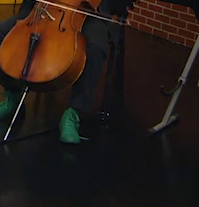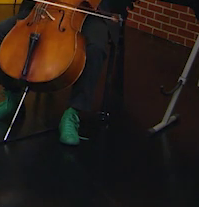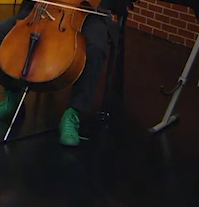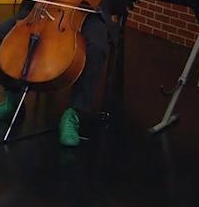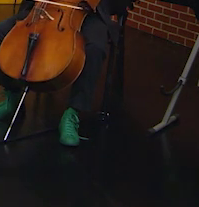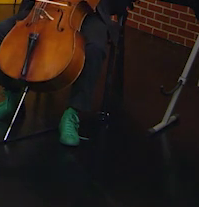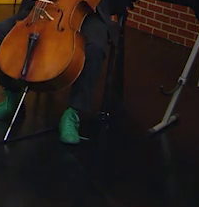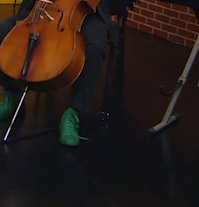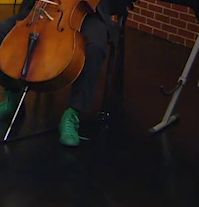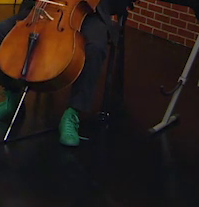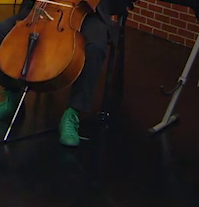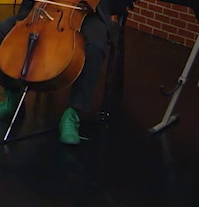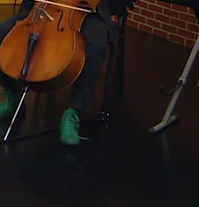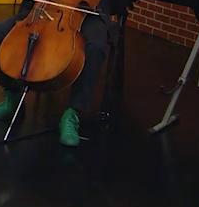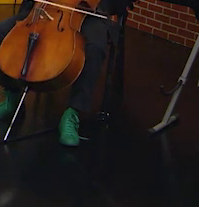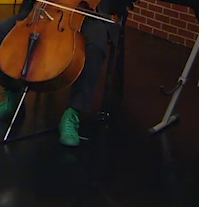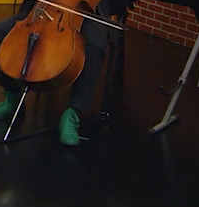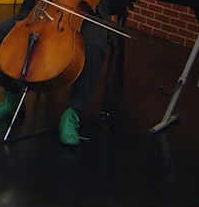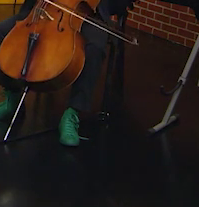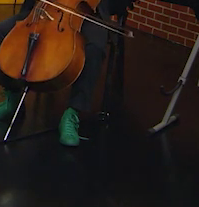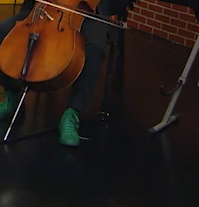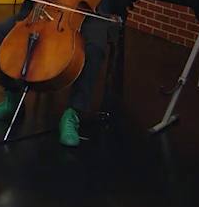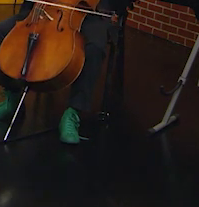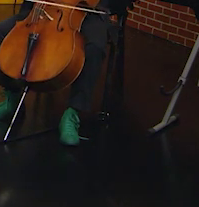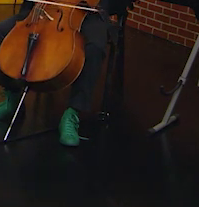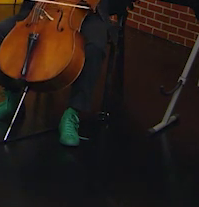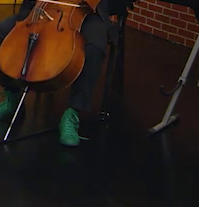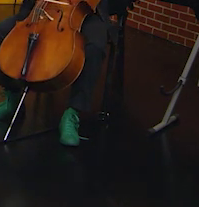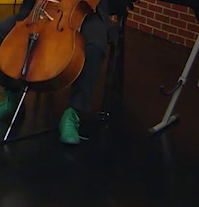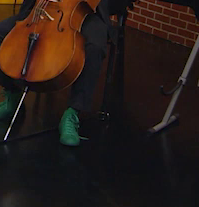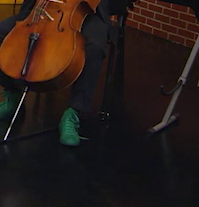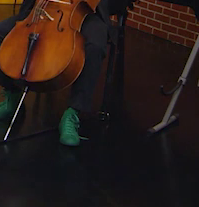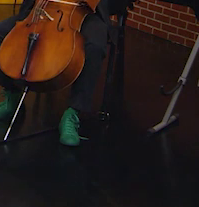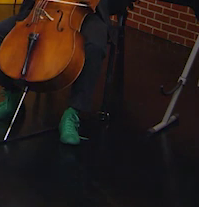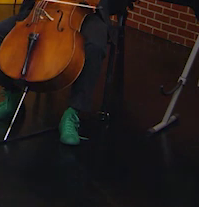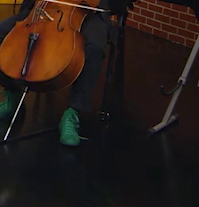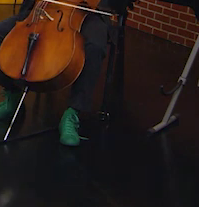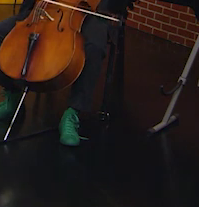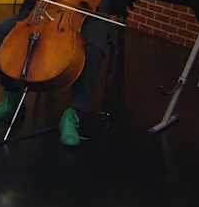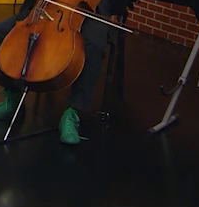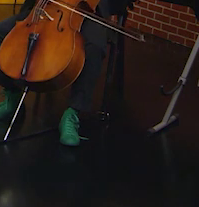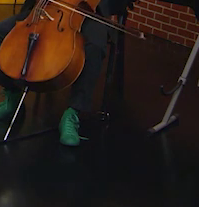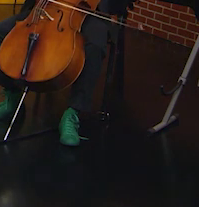do, si, la, sol.